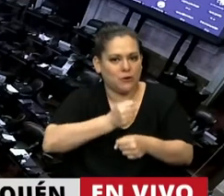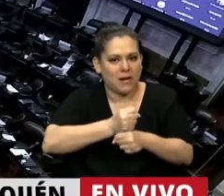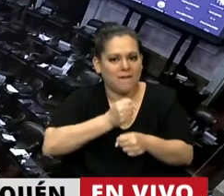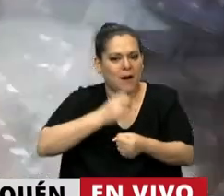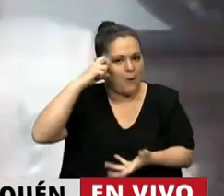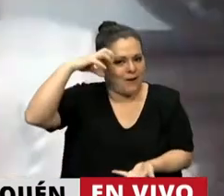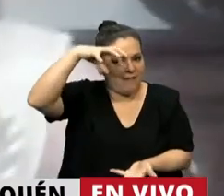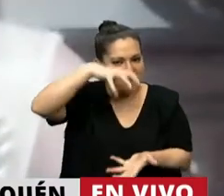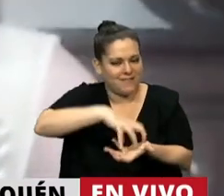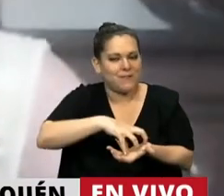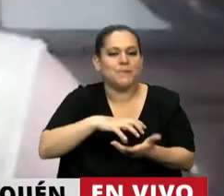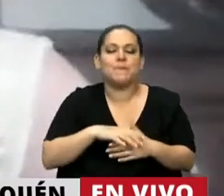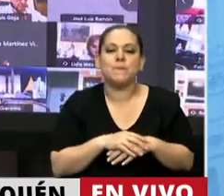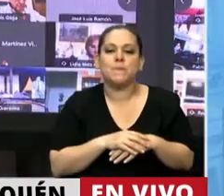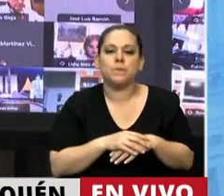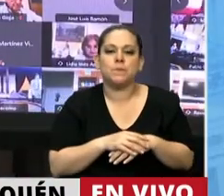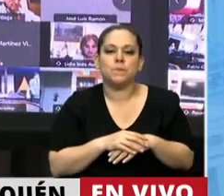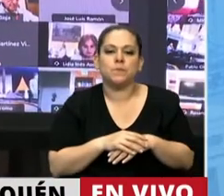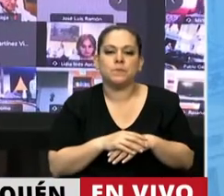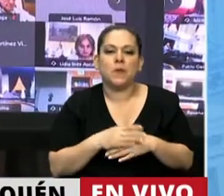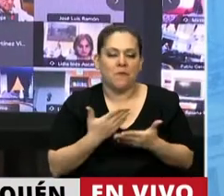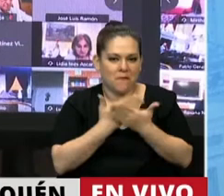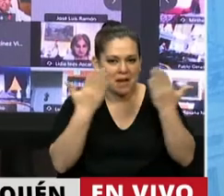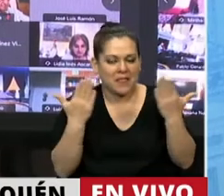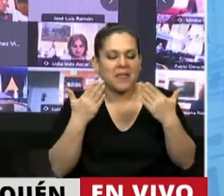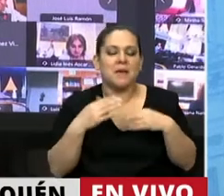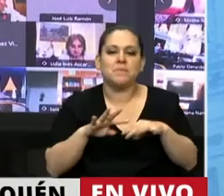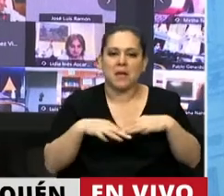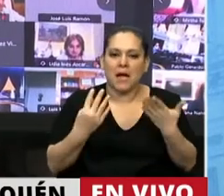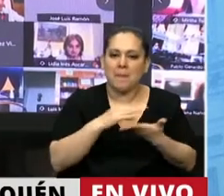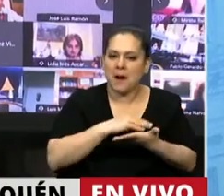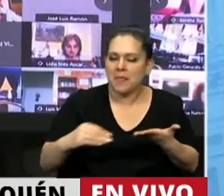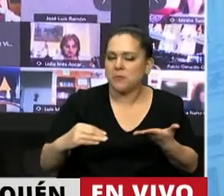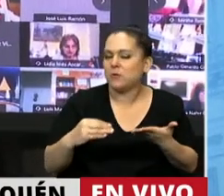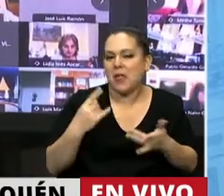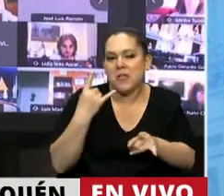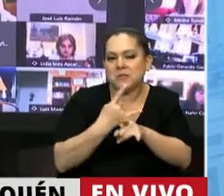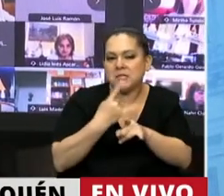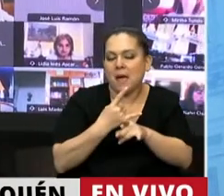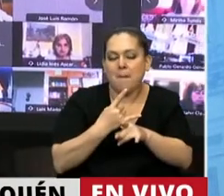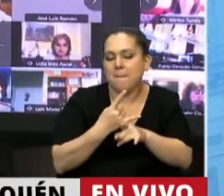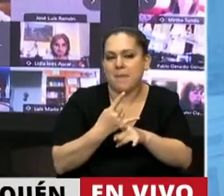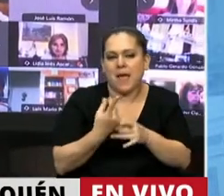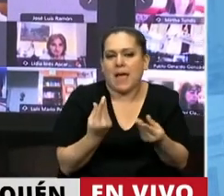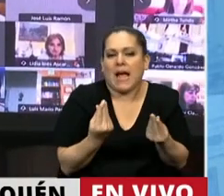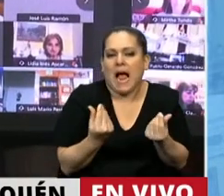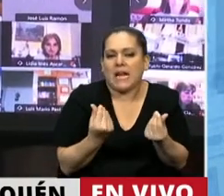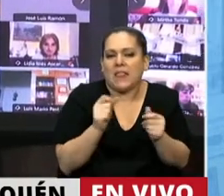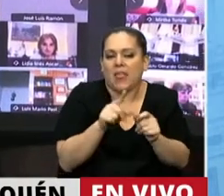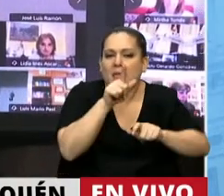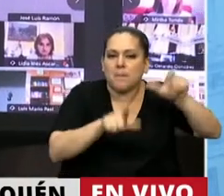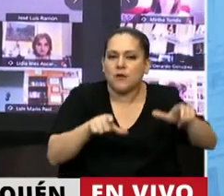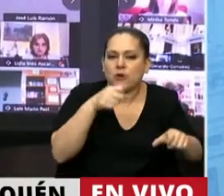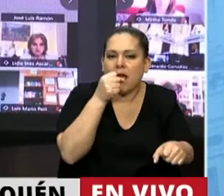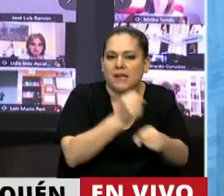y las empleadas legislativas. La Cámara de Diputados siempre se caracterizó por la calidad y calidez de su personal.